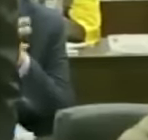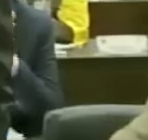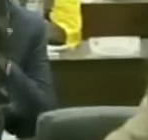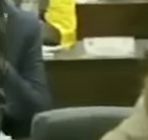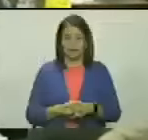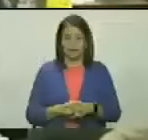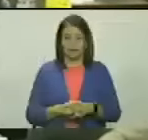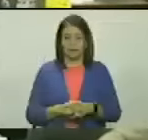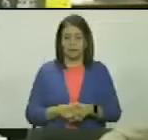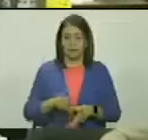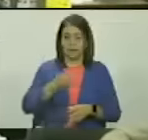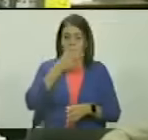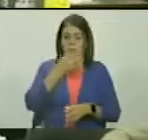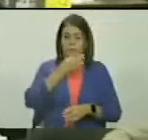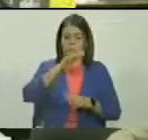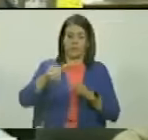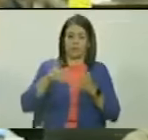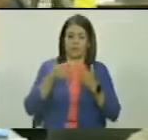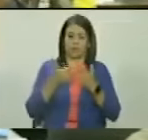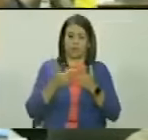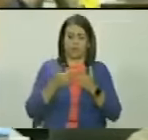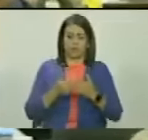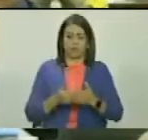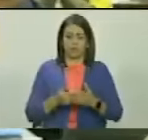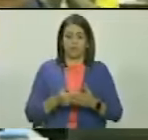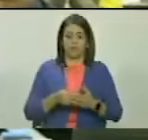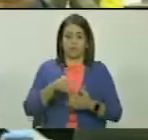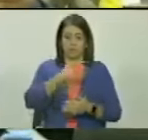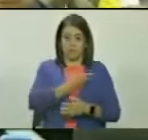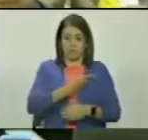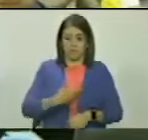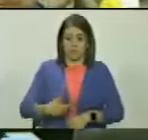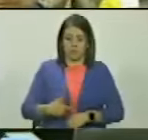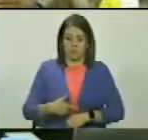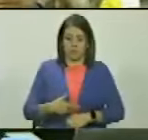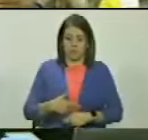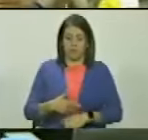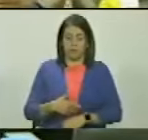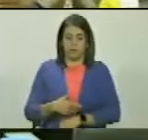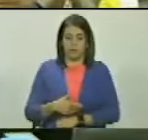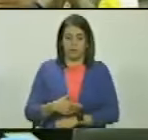Muy buenas tardes a todos y a todas. Ciudadanos presidentes,